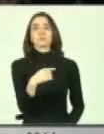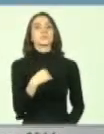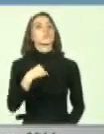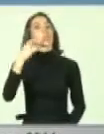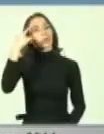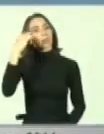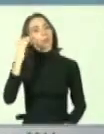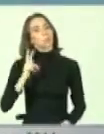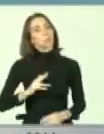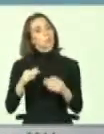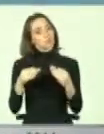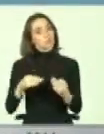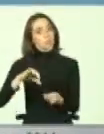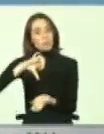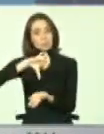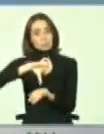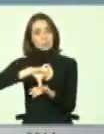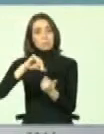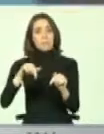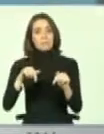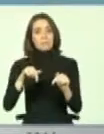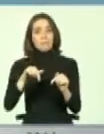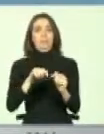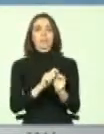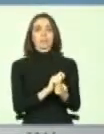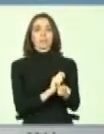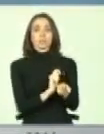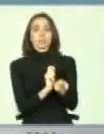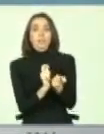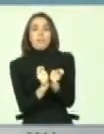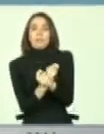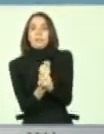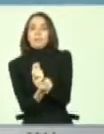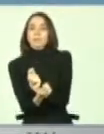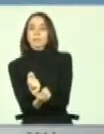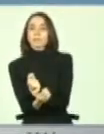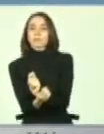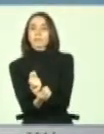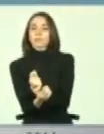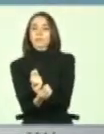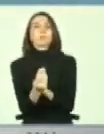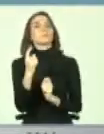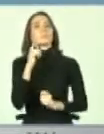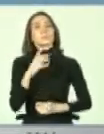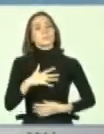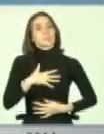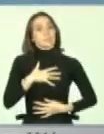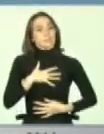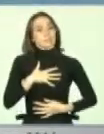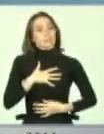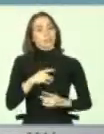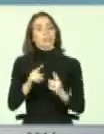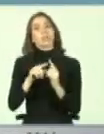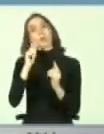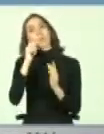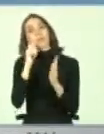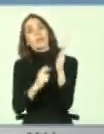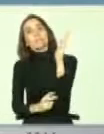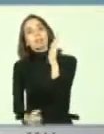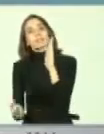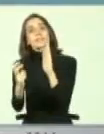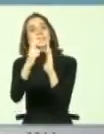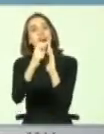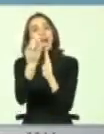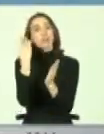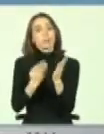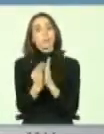creo, honestamente, como país, que hemos ido cambiando, y particularmente siento que dimos un salto cualitativo a partir